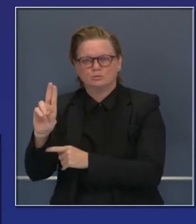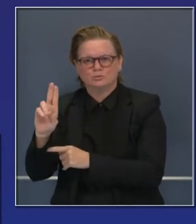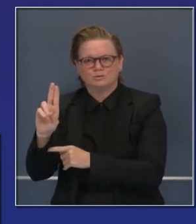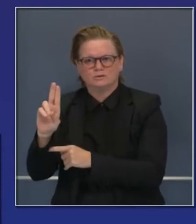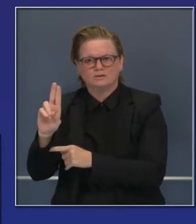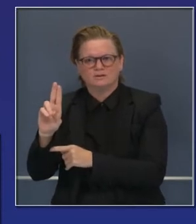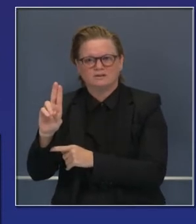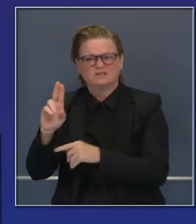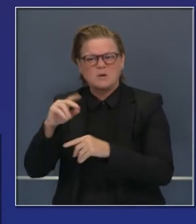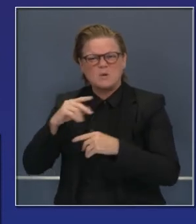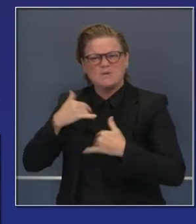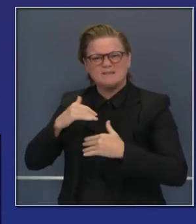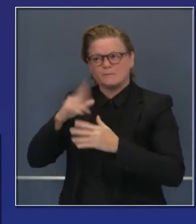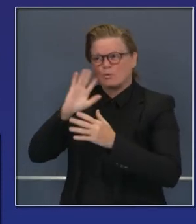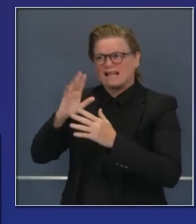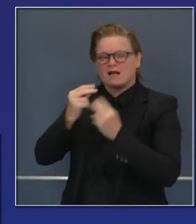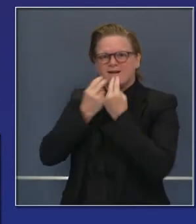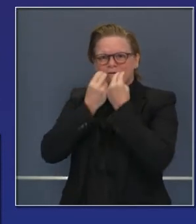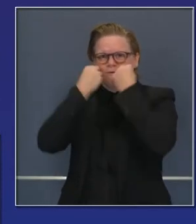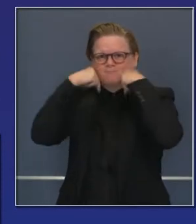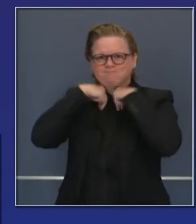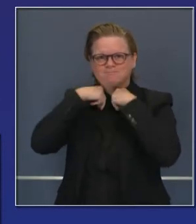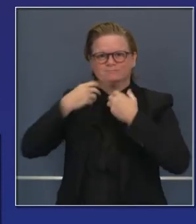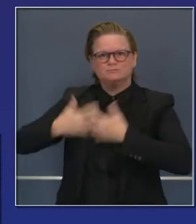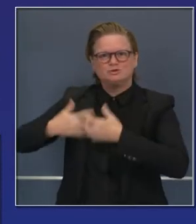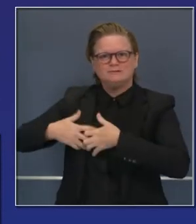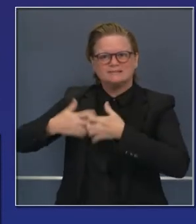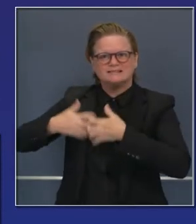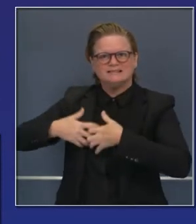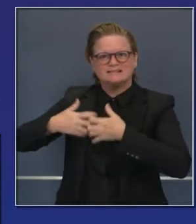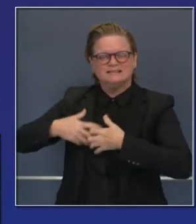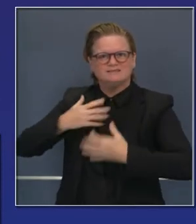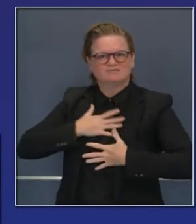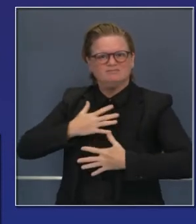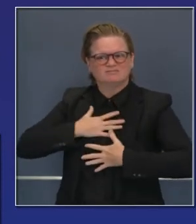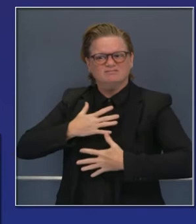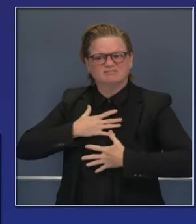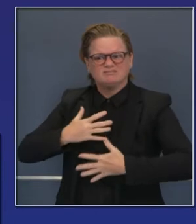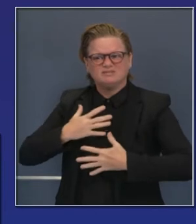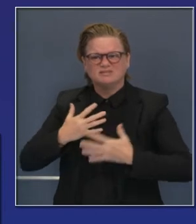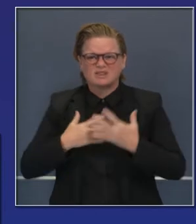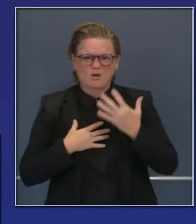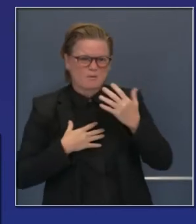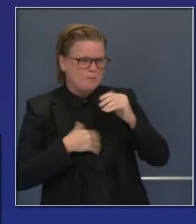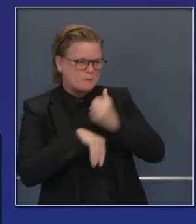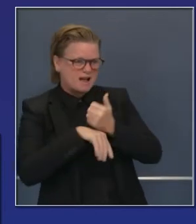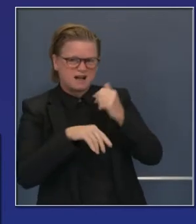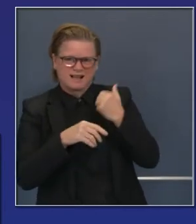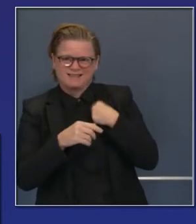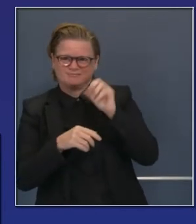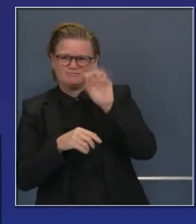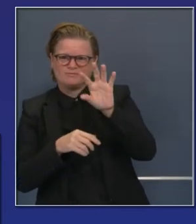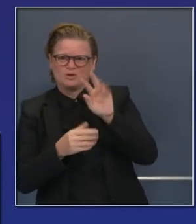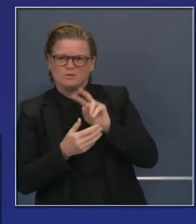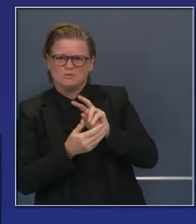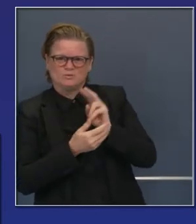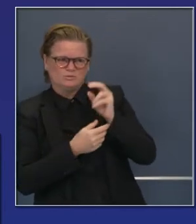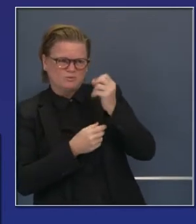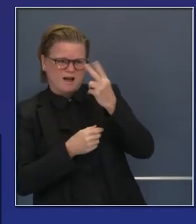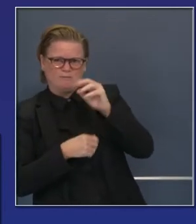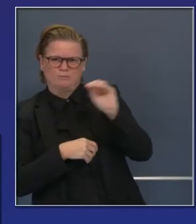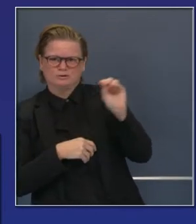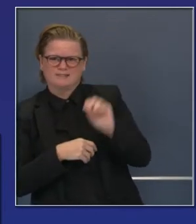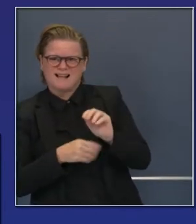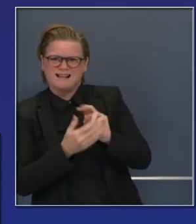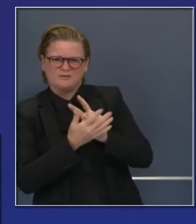intensivos o apoyo respiratorio. Así que el número de casos de ese por ciento probablemente terminarán en el